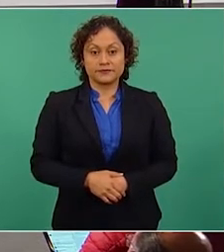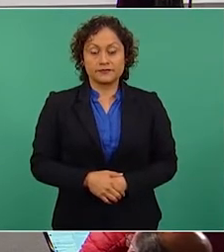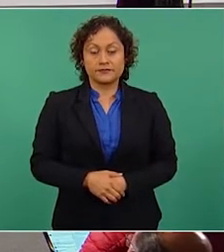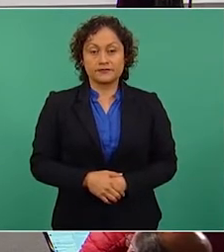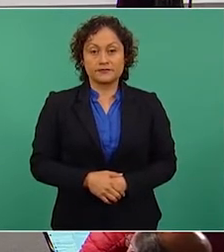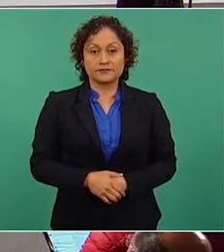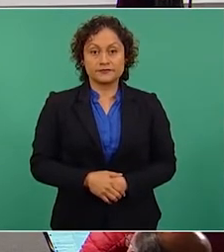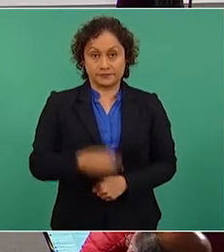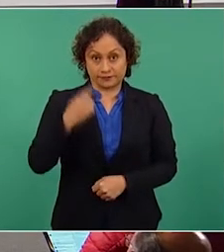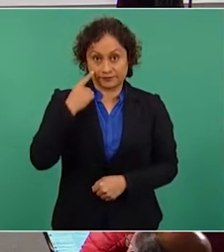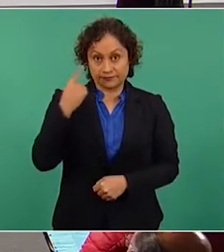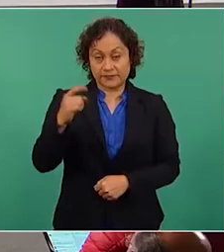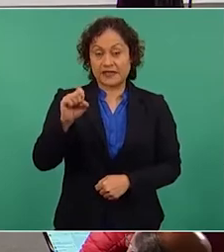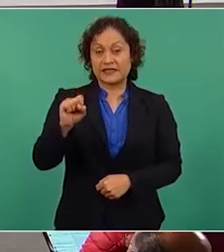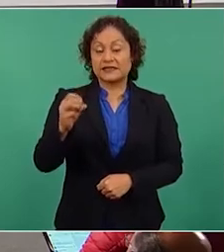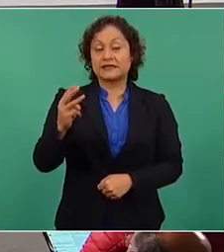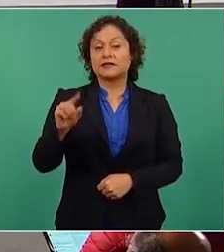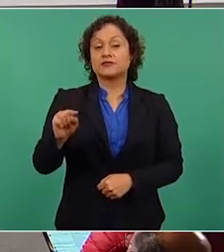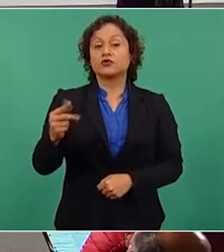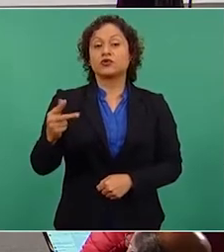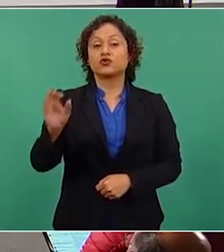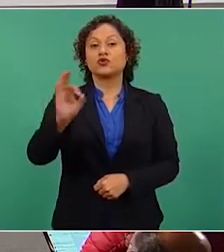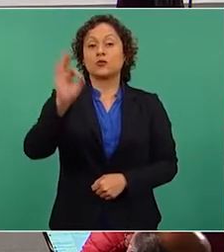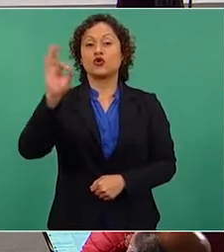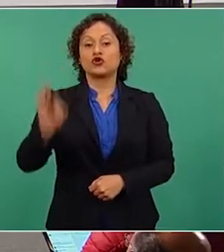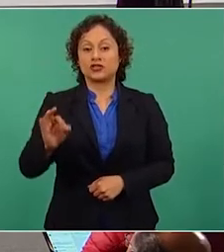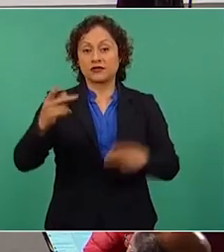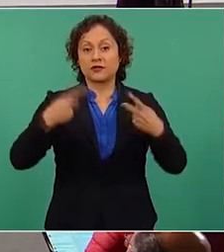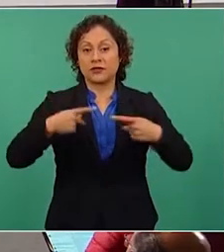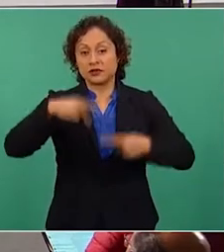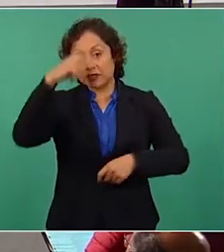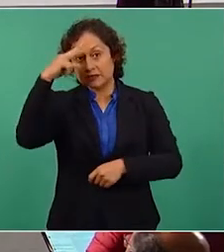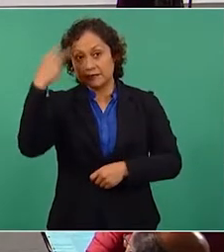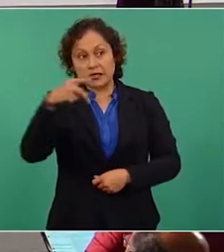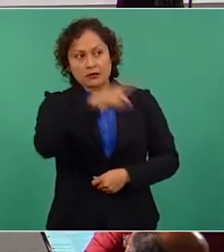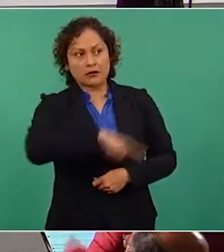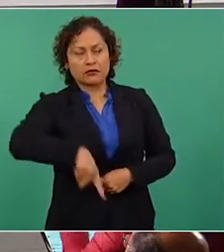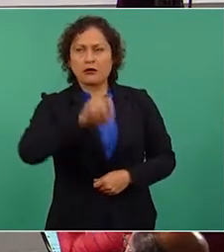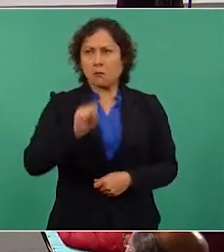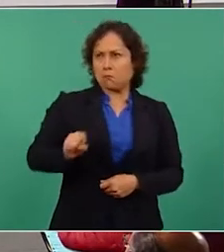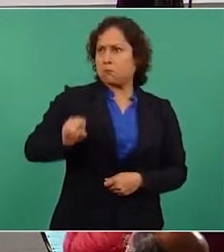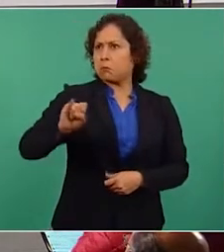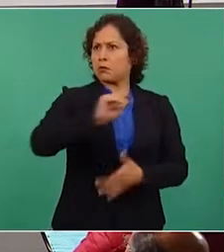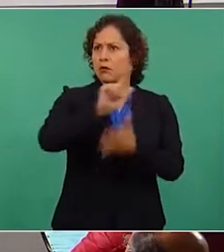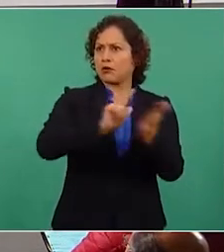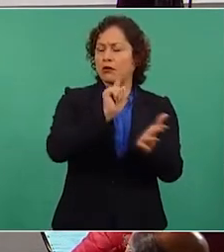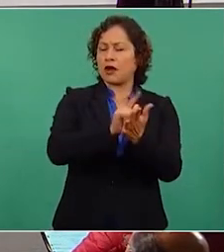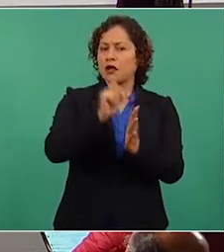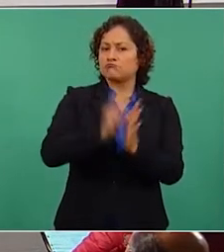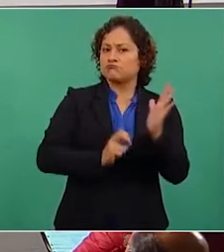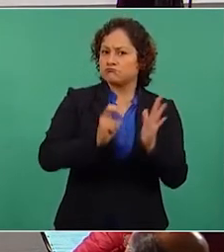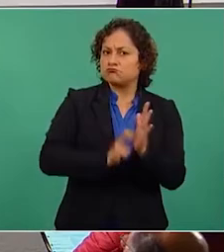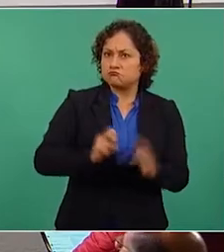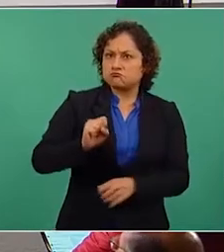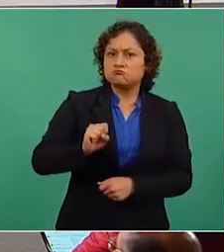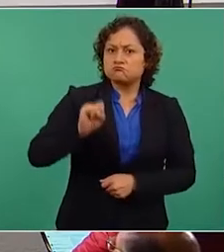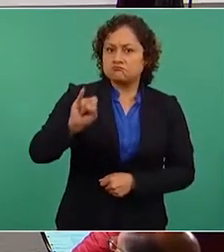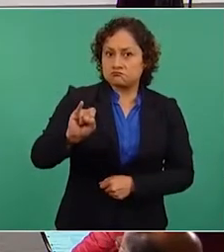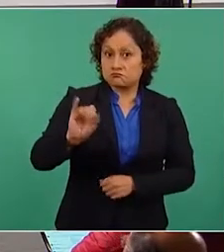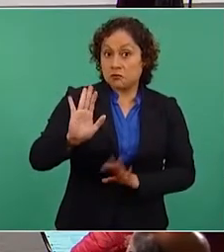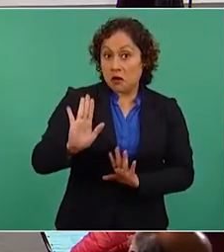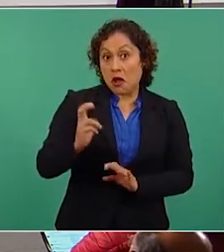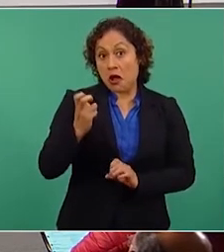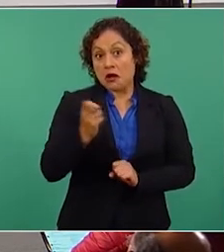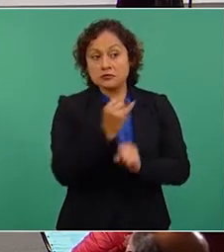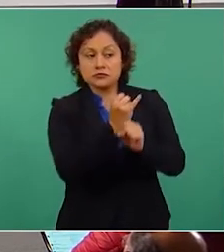El 63.8% de los mexicanos está a favor de la reforma eléctrica, apunta a sondeo. Esa es la encuesta